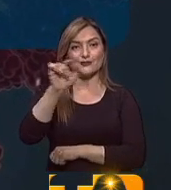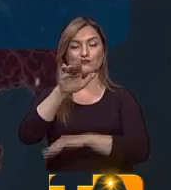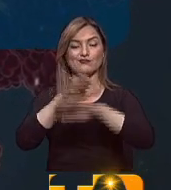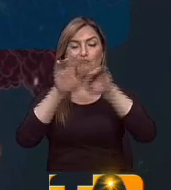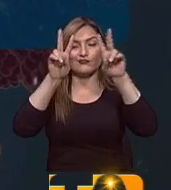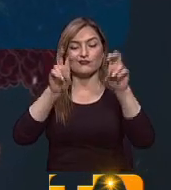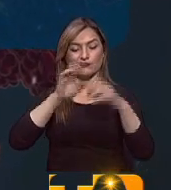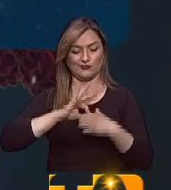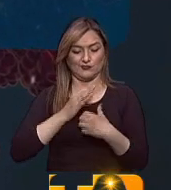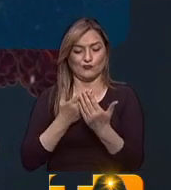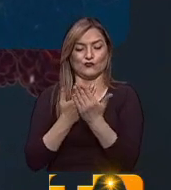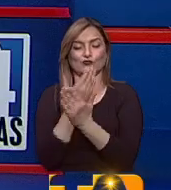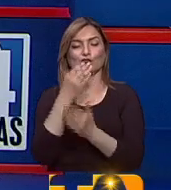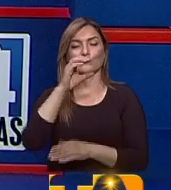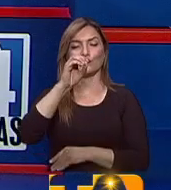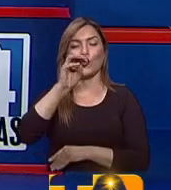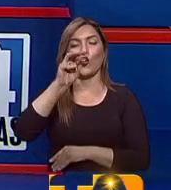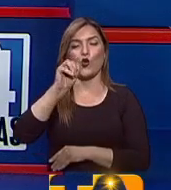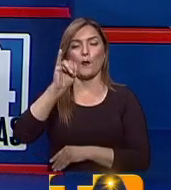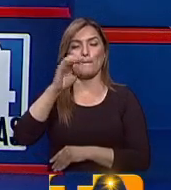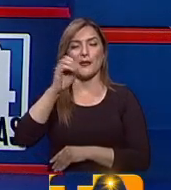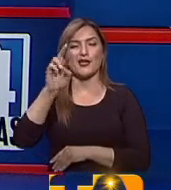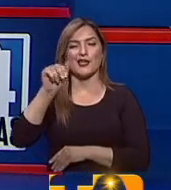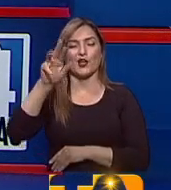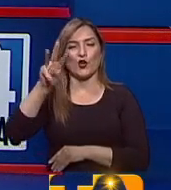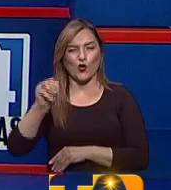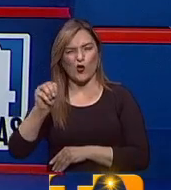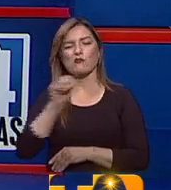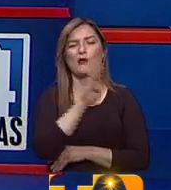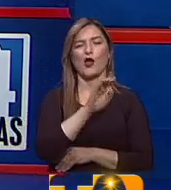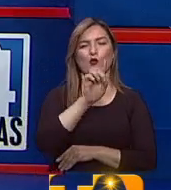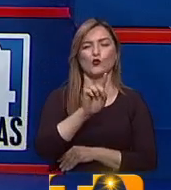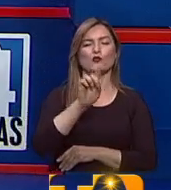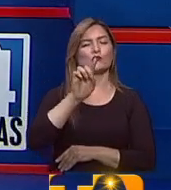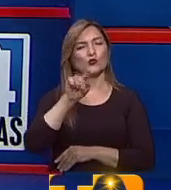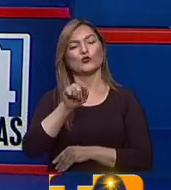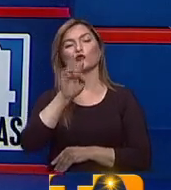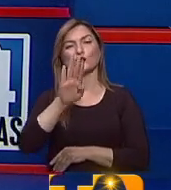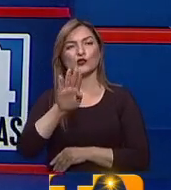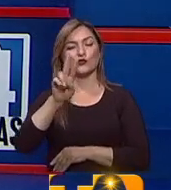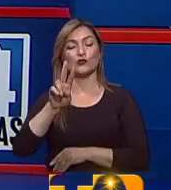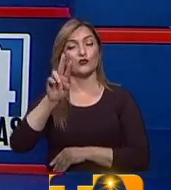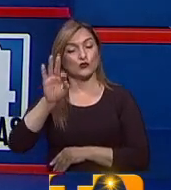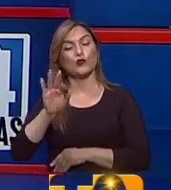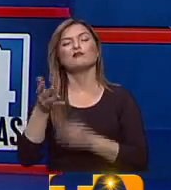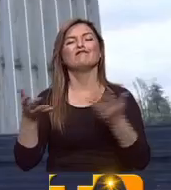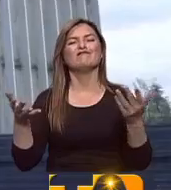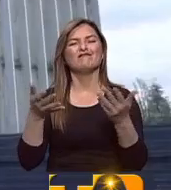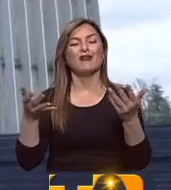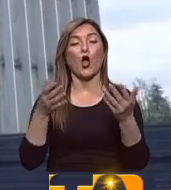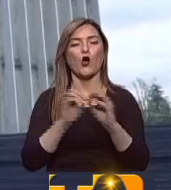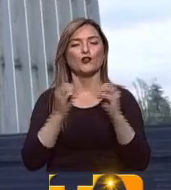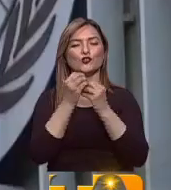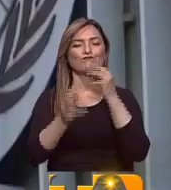26 de noviembre la OMS designó esta variante, la B1.1529, como una variante de preocupación denominada Omicron.